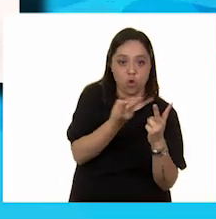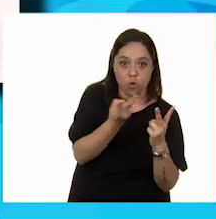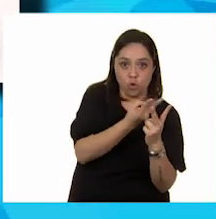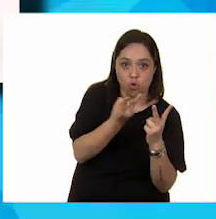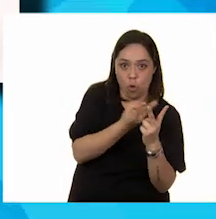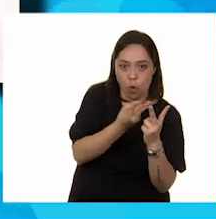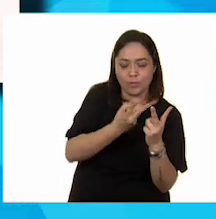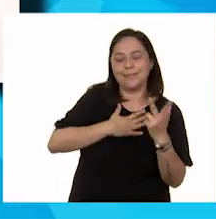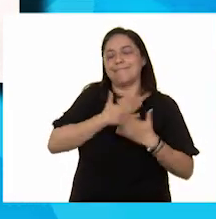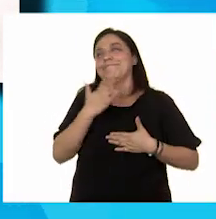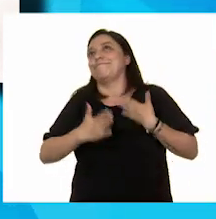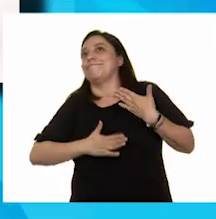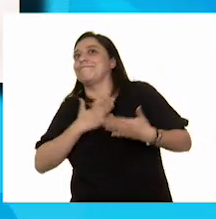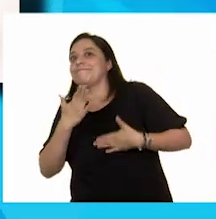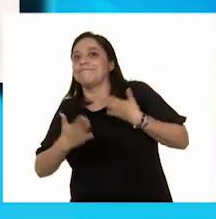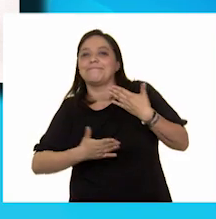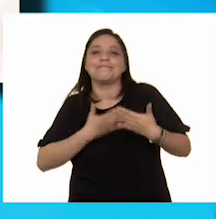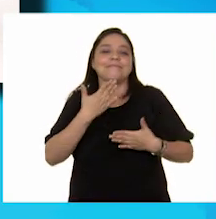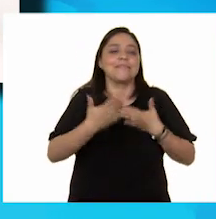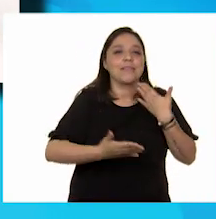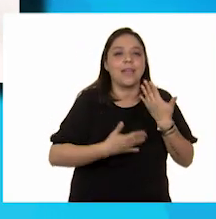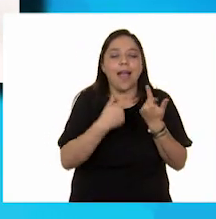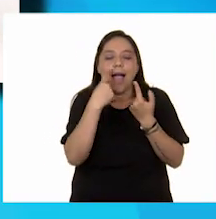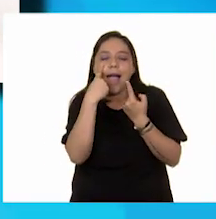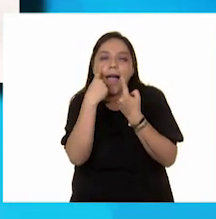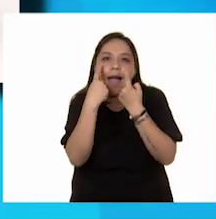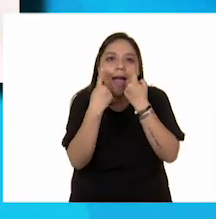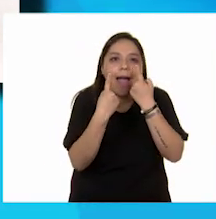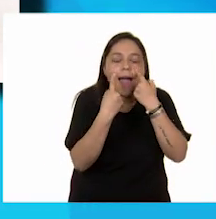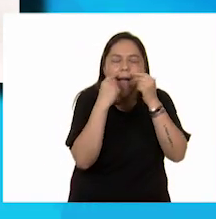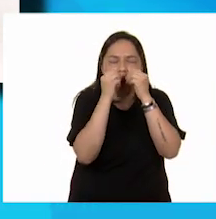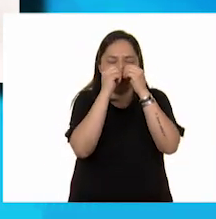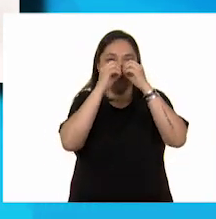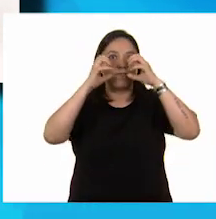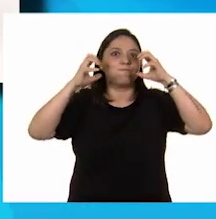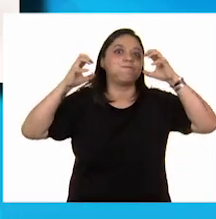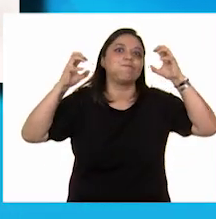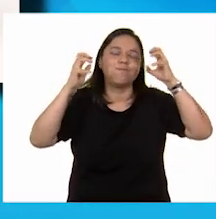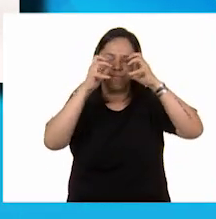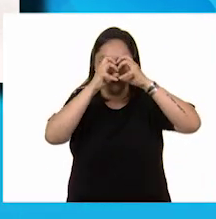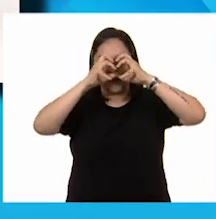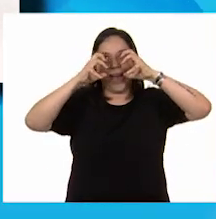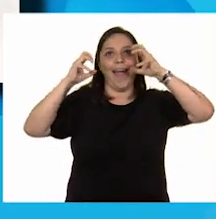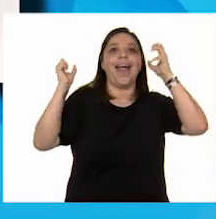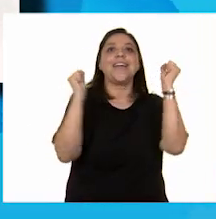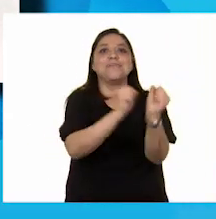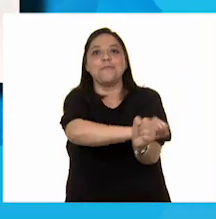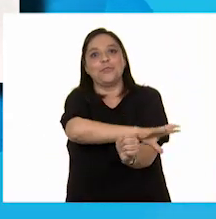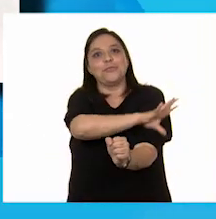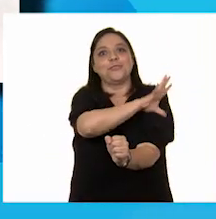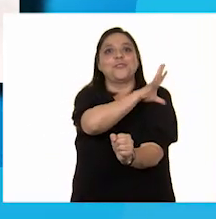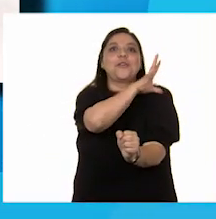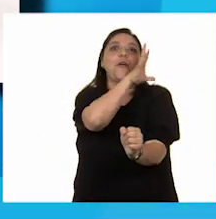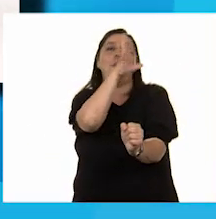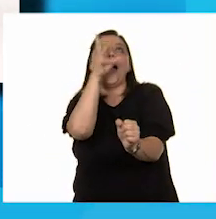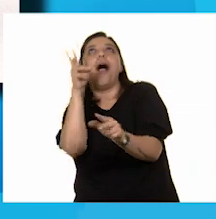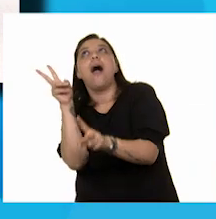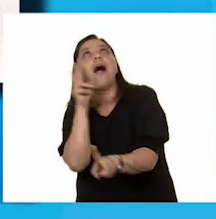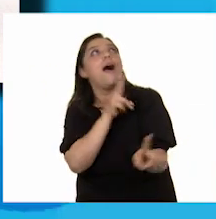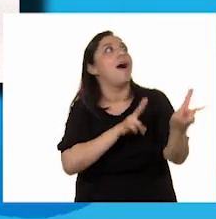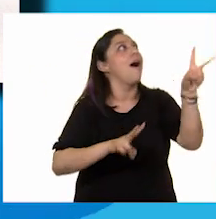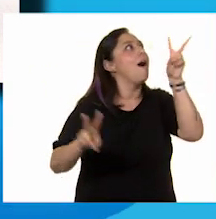llenas de alegría. Sus ojos parecían que se iban a salir de sus órbitas. Y es que lo que veían era